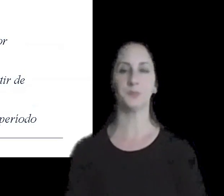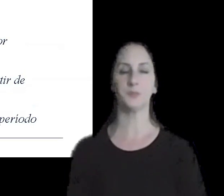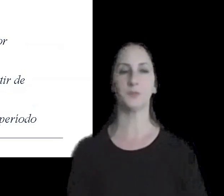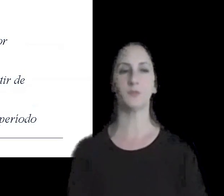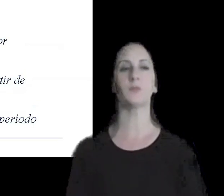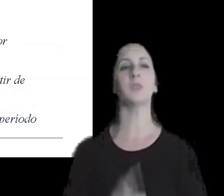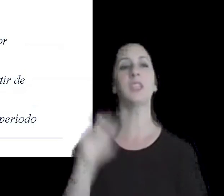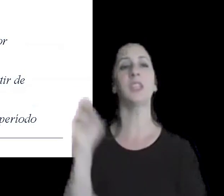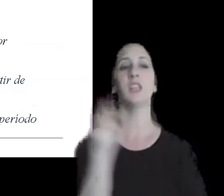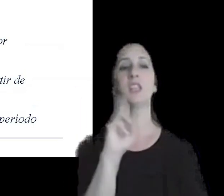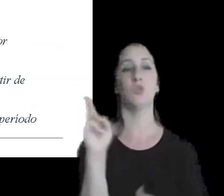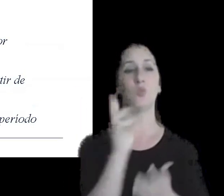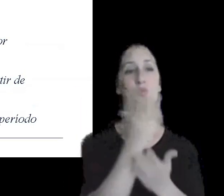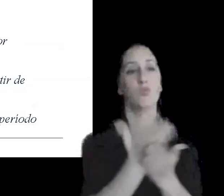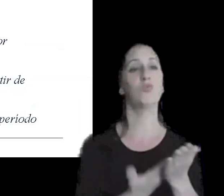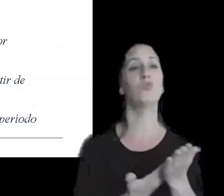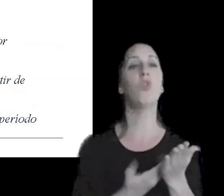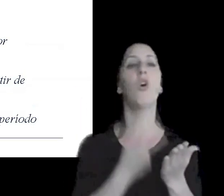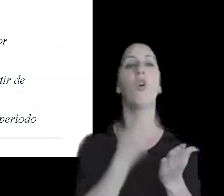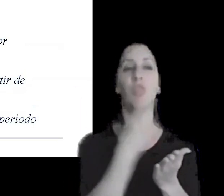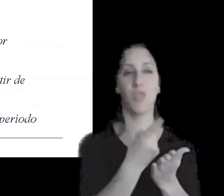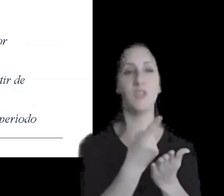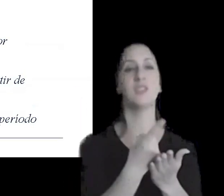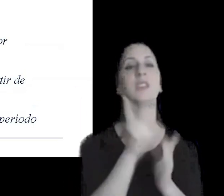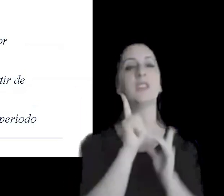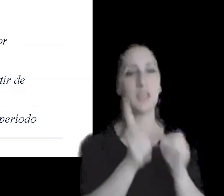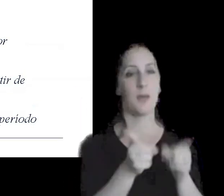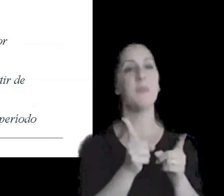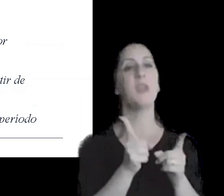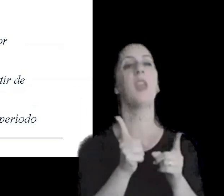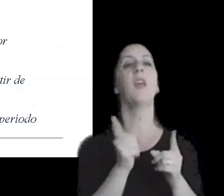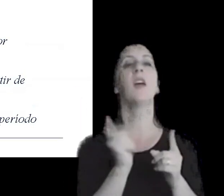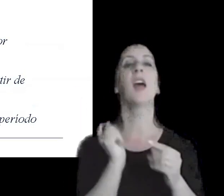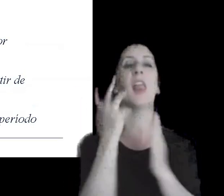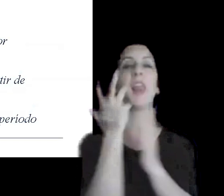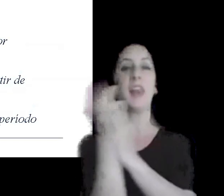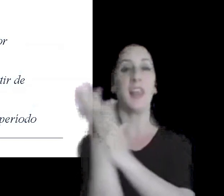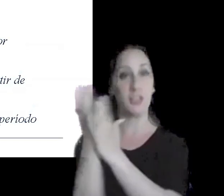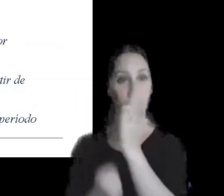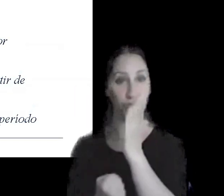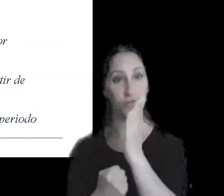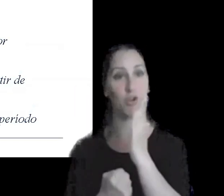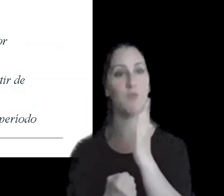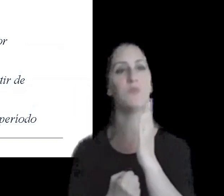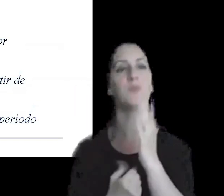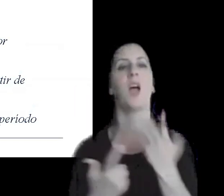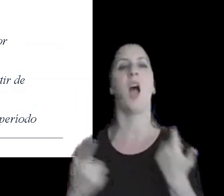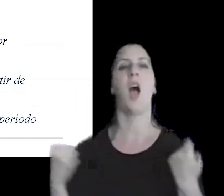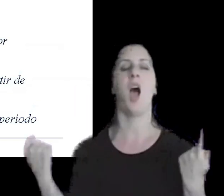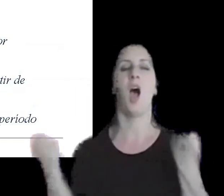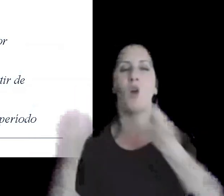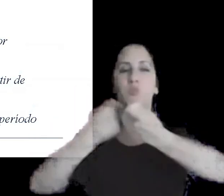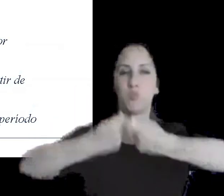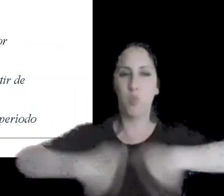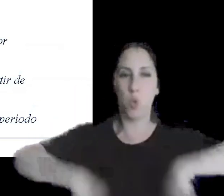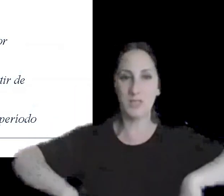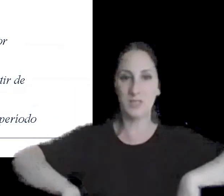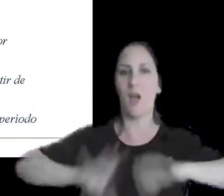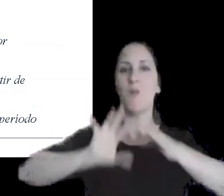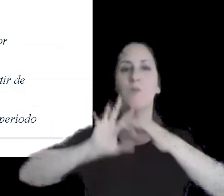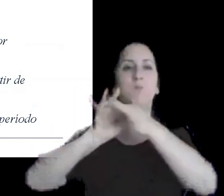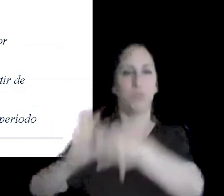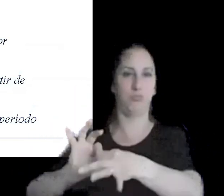resolución dice que están alcanzados también por el régimen de retención las apuestas en torno a la actividad